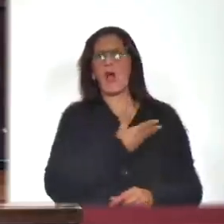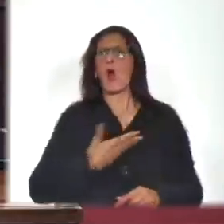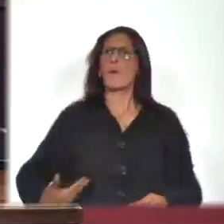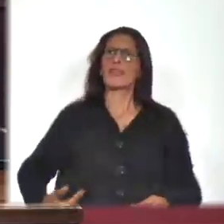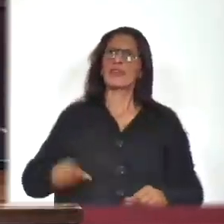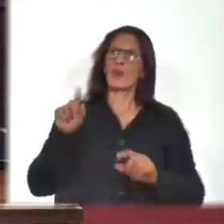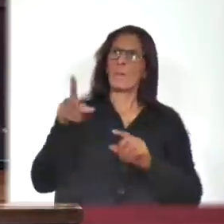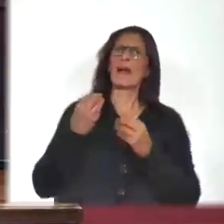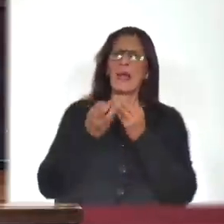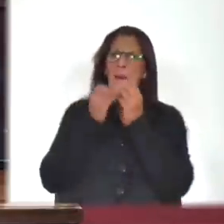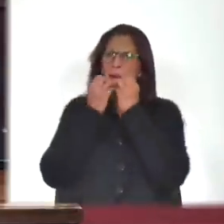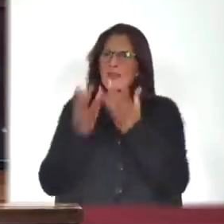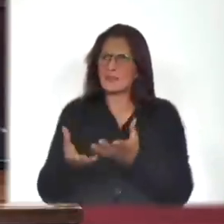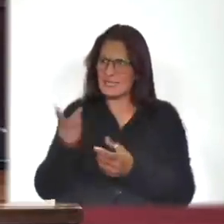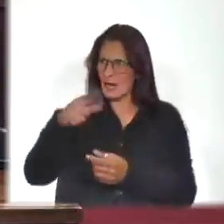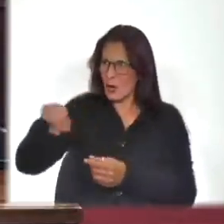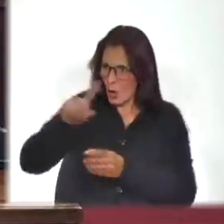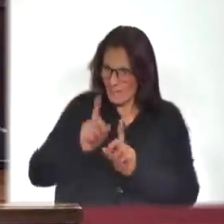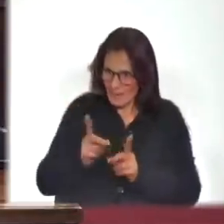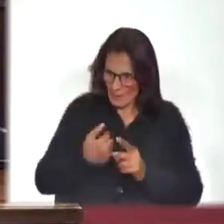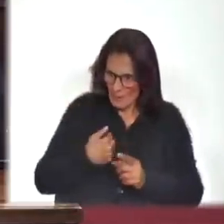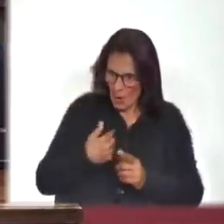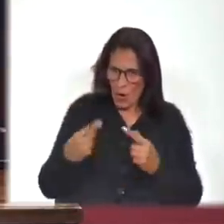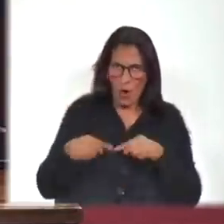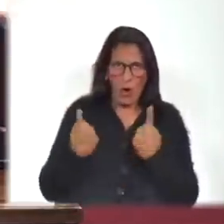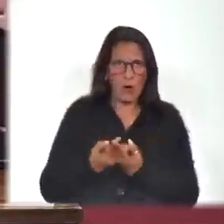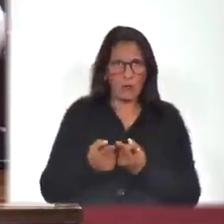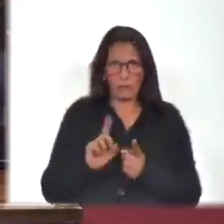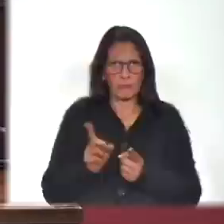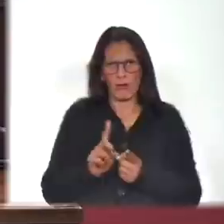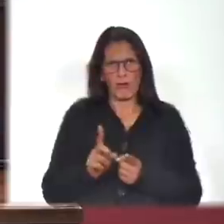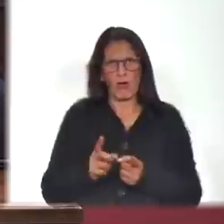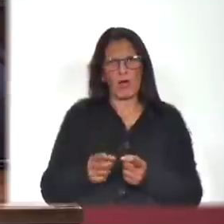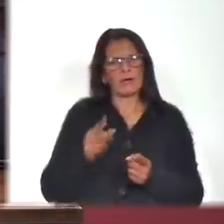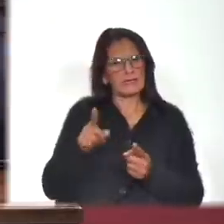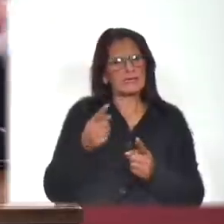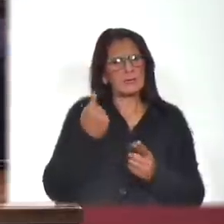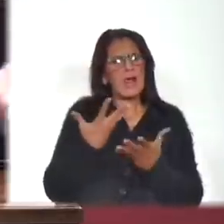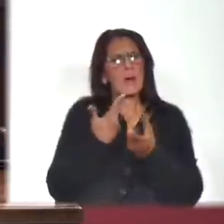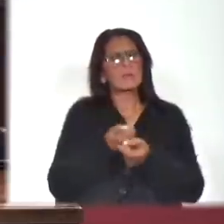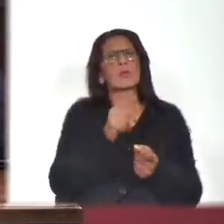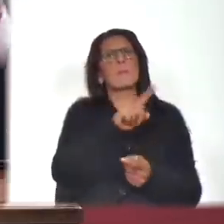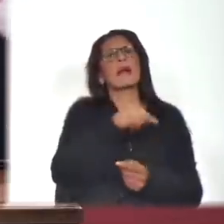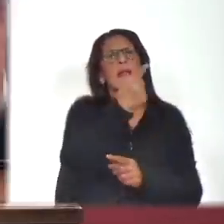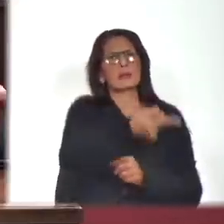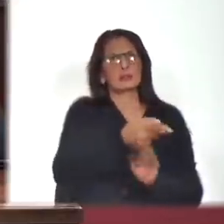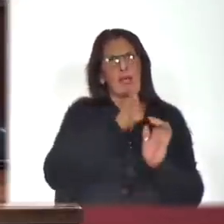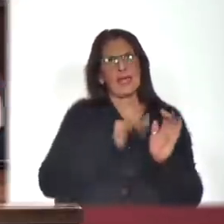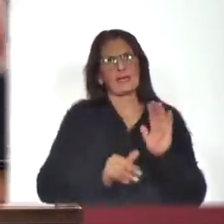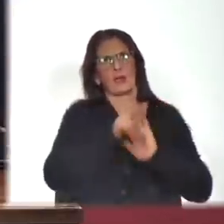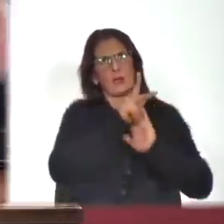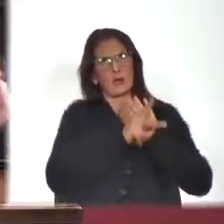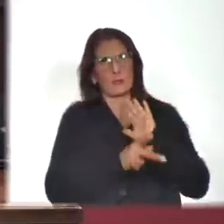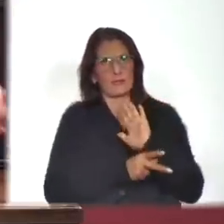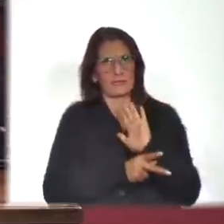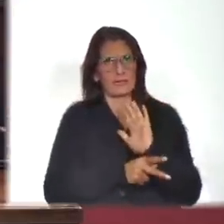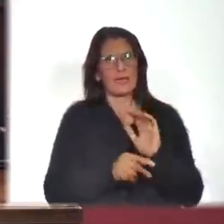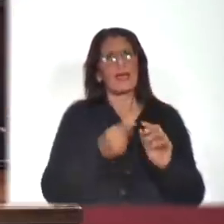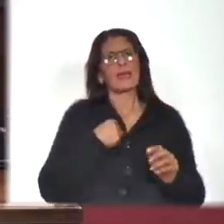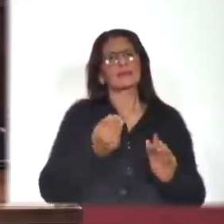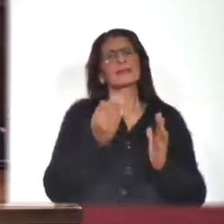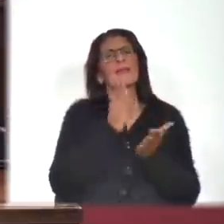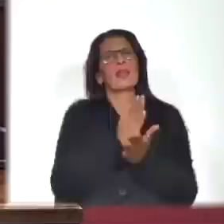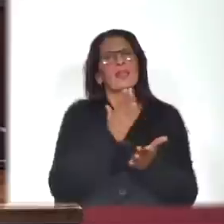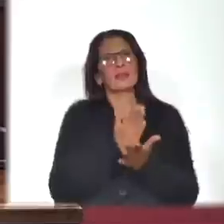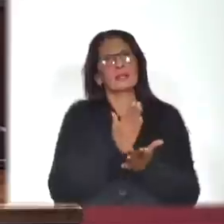beneficiarse ellos mismos. Y a que se pretenda que para crucificar a un individuo se levanten todas las normas del orden jurídico y del Estado de Derecho que lo